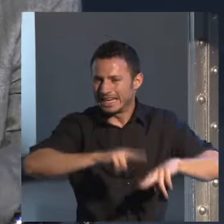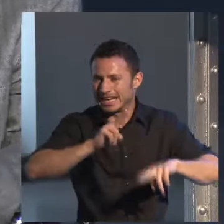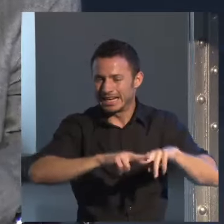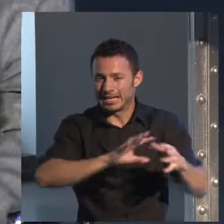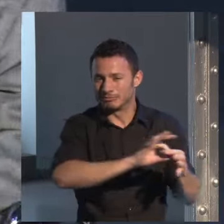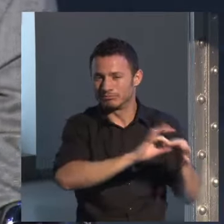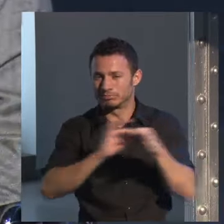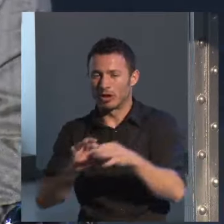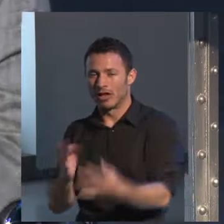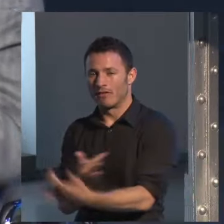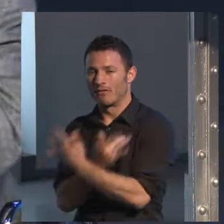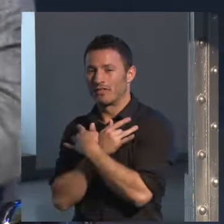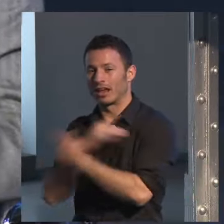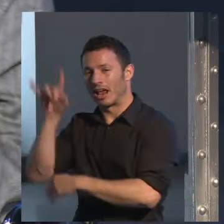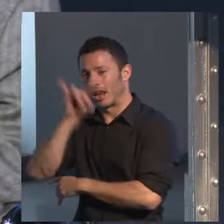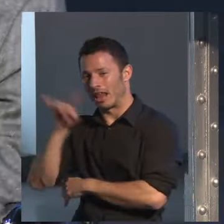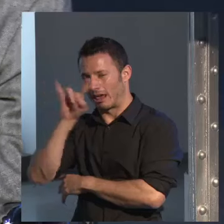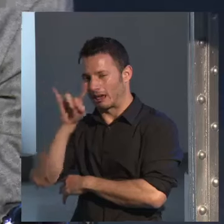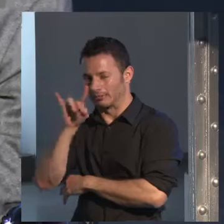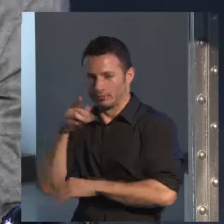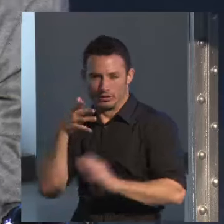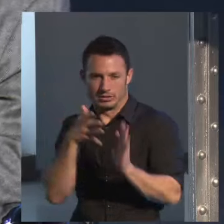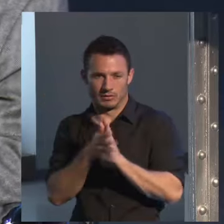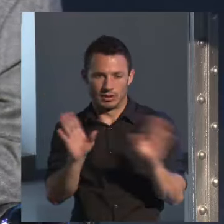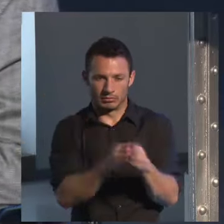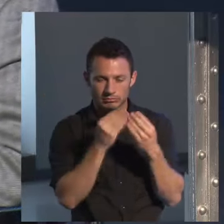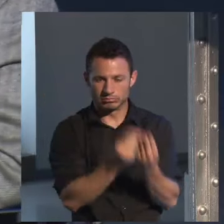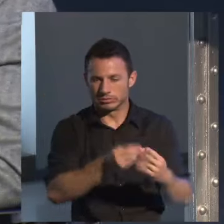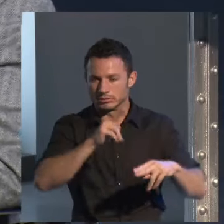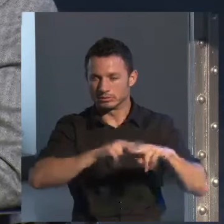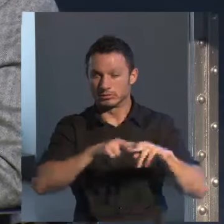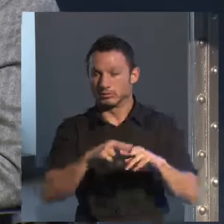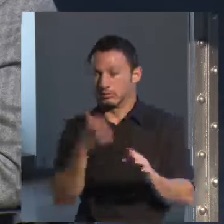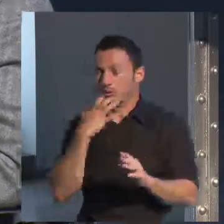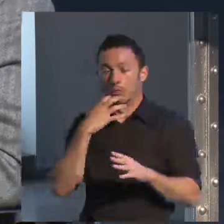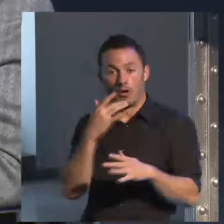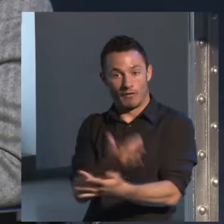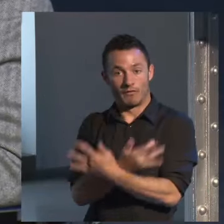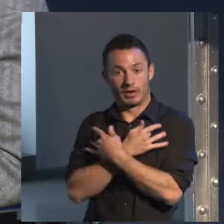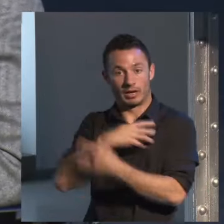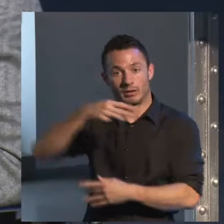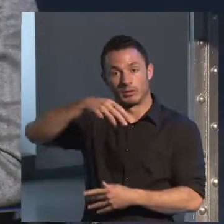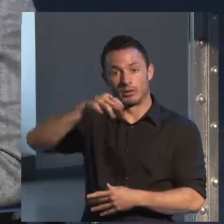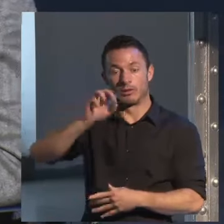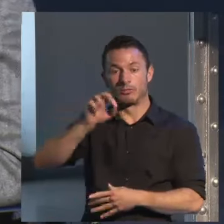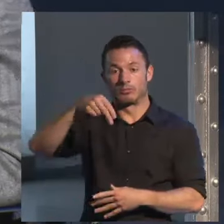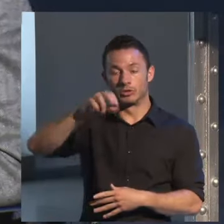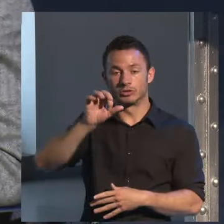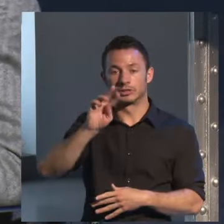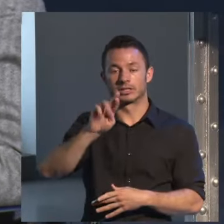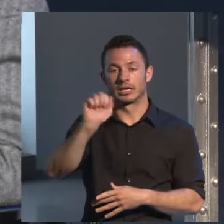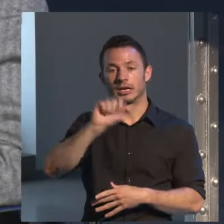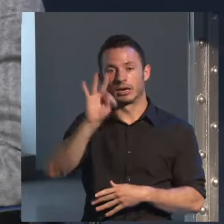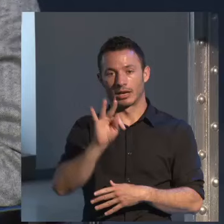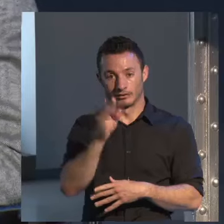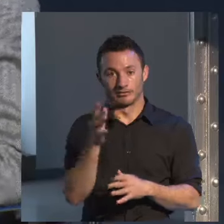virgen negra. Así que es negrísima. No será la virgen de Montserrat. Es una virgen negra catalana medieval